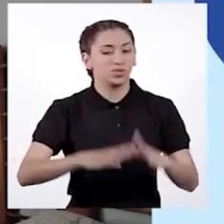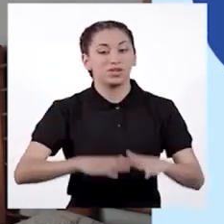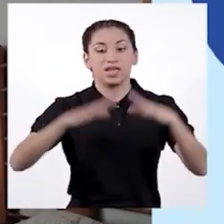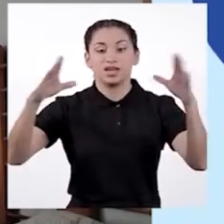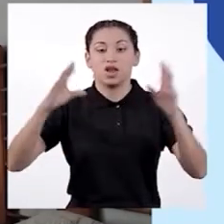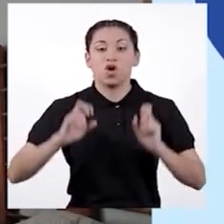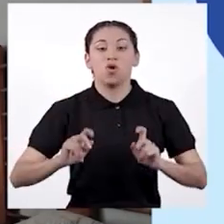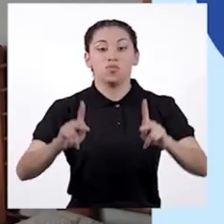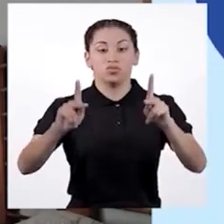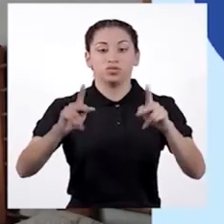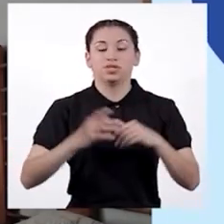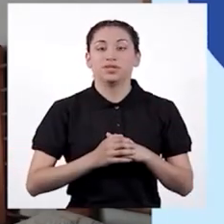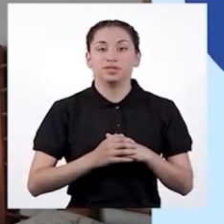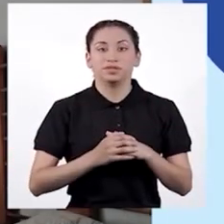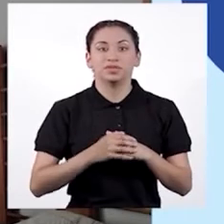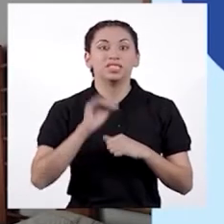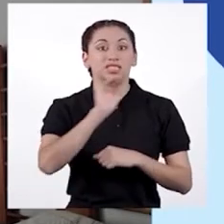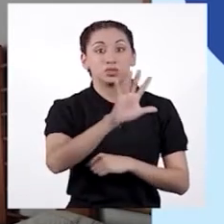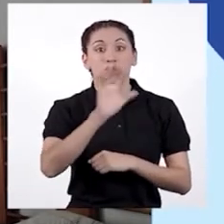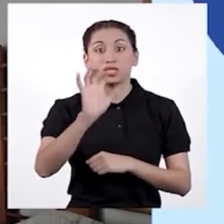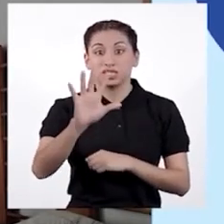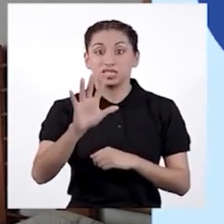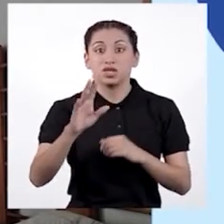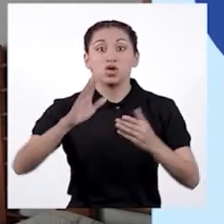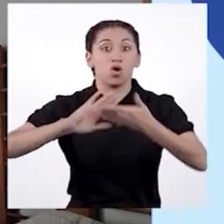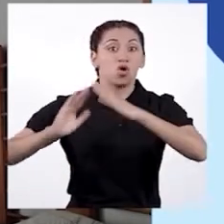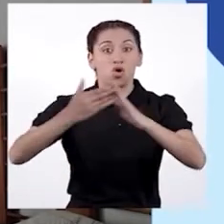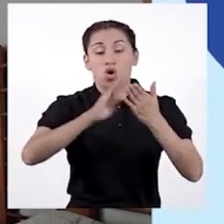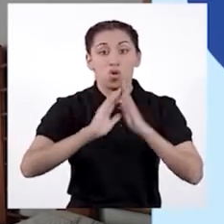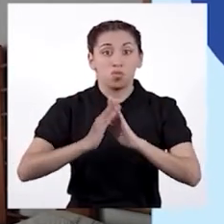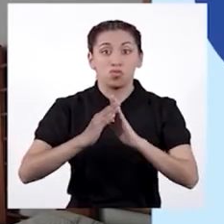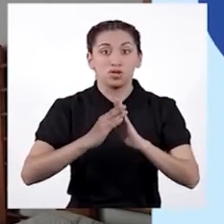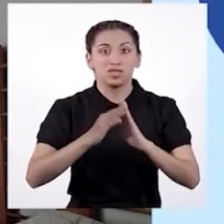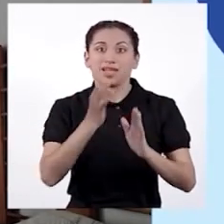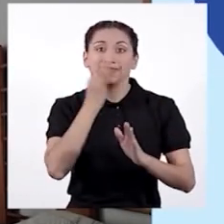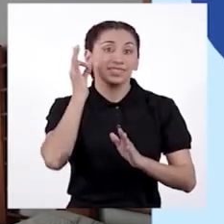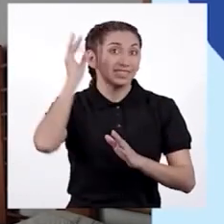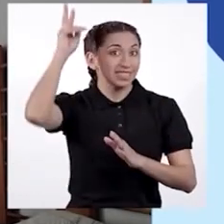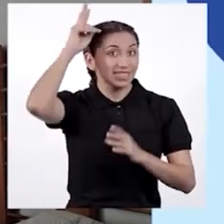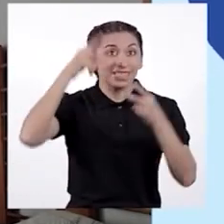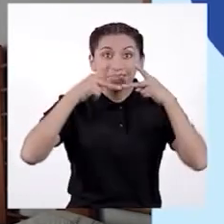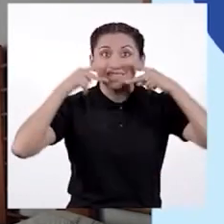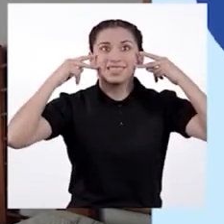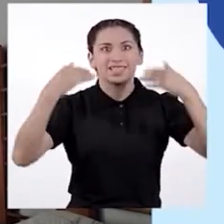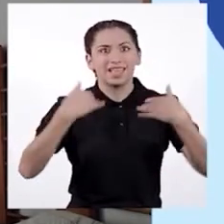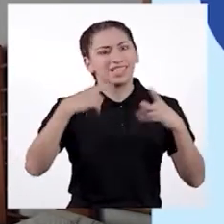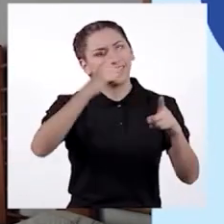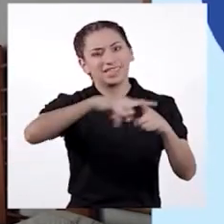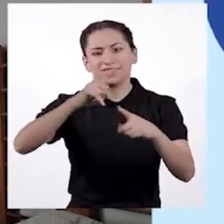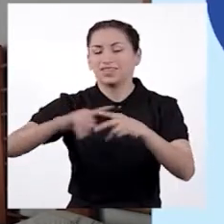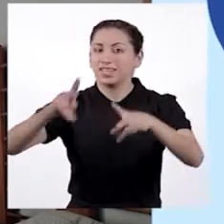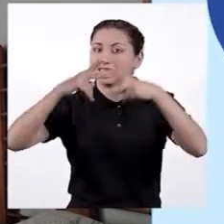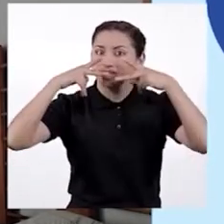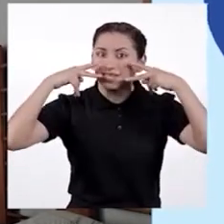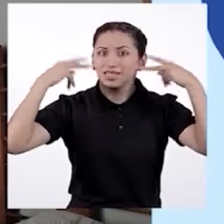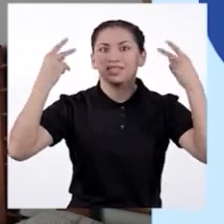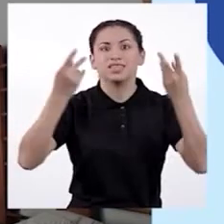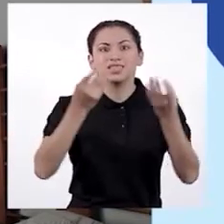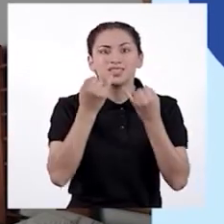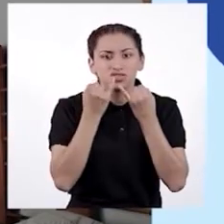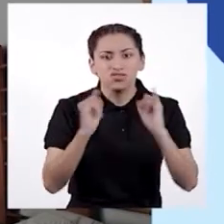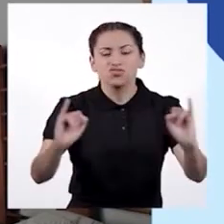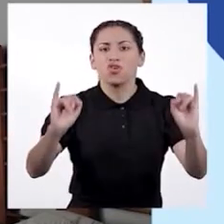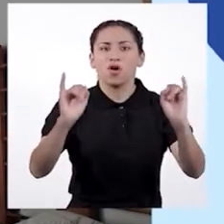enorme oportunidad. 55 pueblos indígenas suponen una gran variedad de lenguas, mitos por